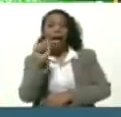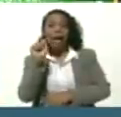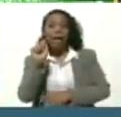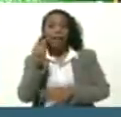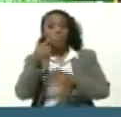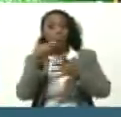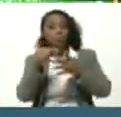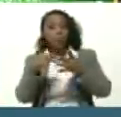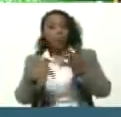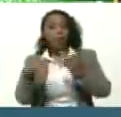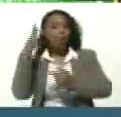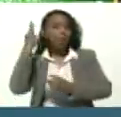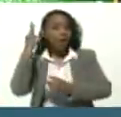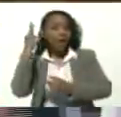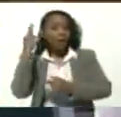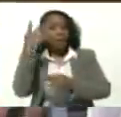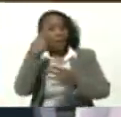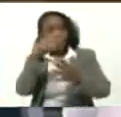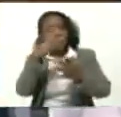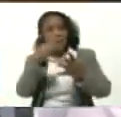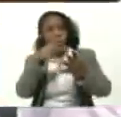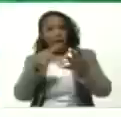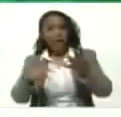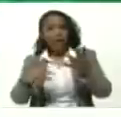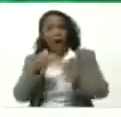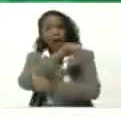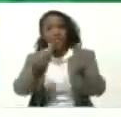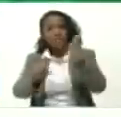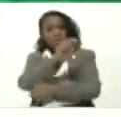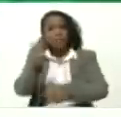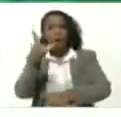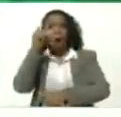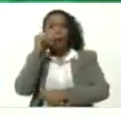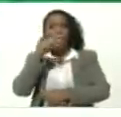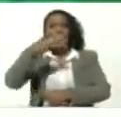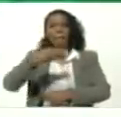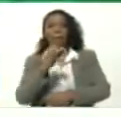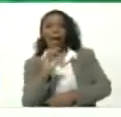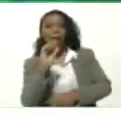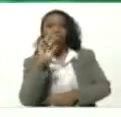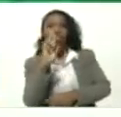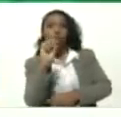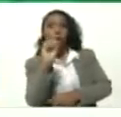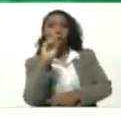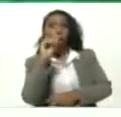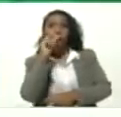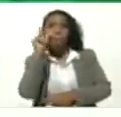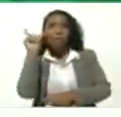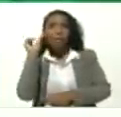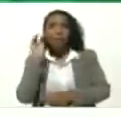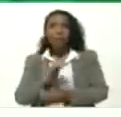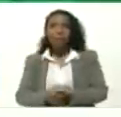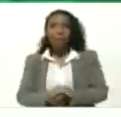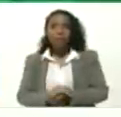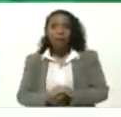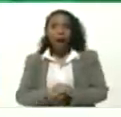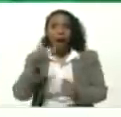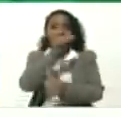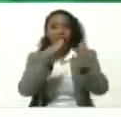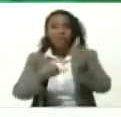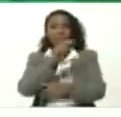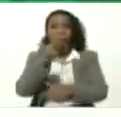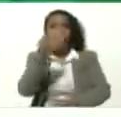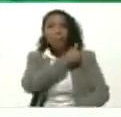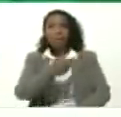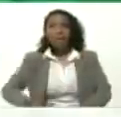Gisela Toro El viceministro Pedro Díaz El viceministro Y